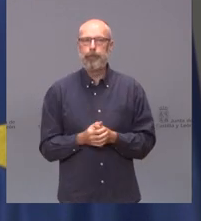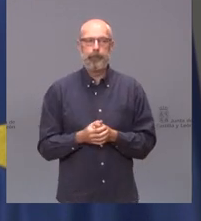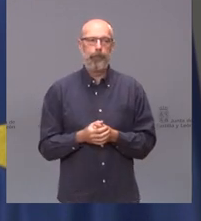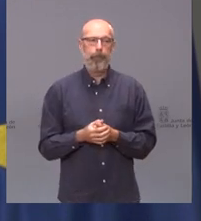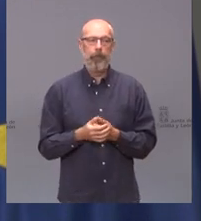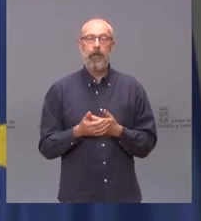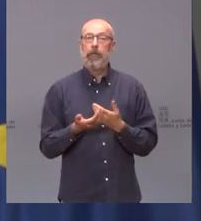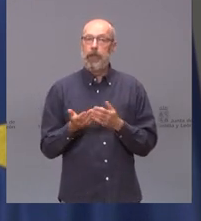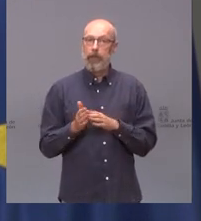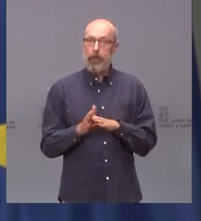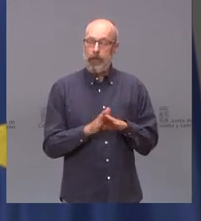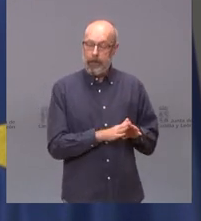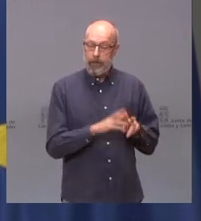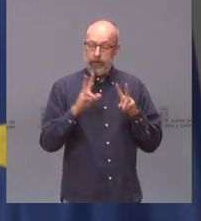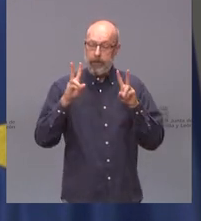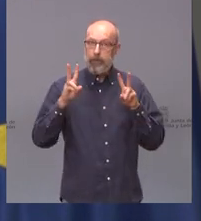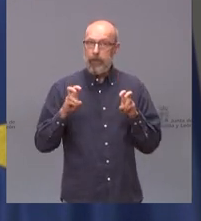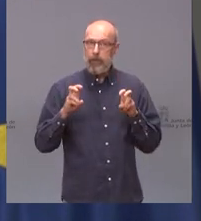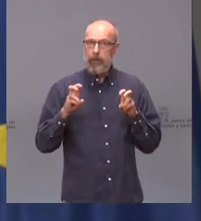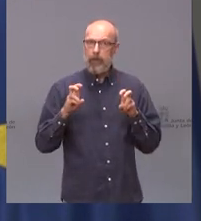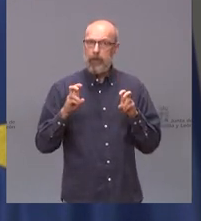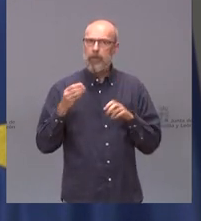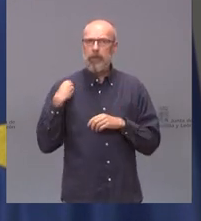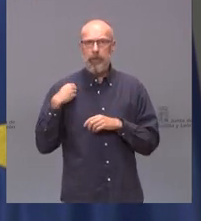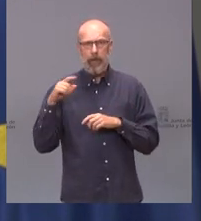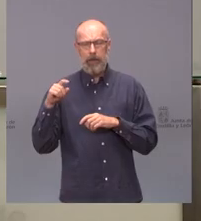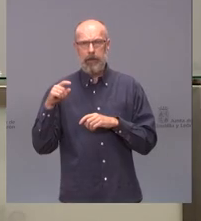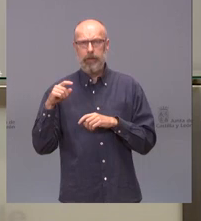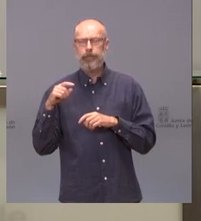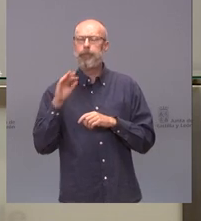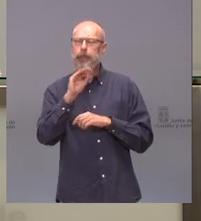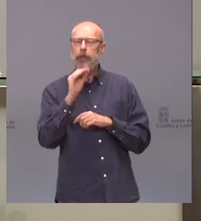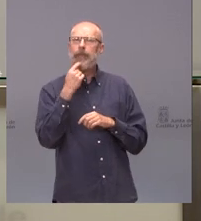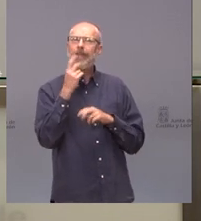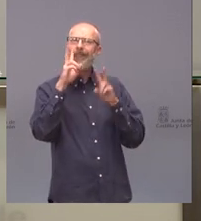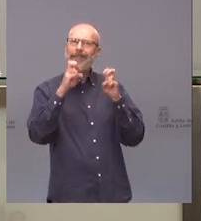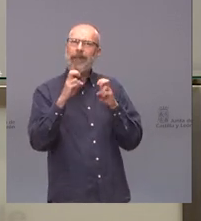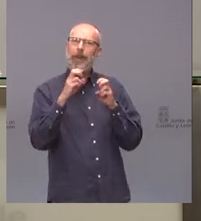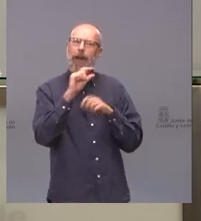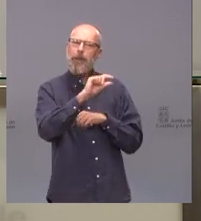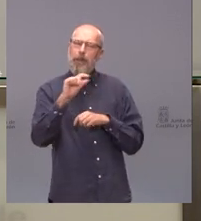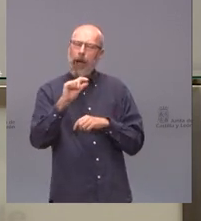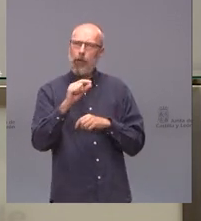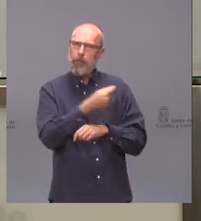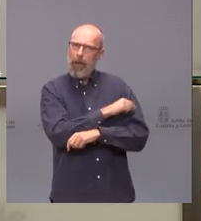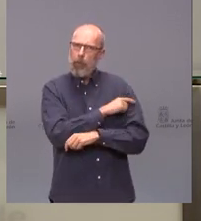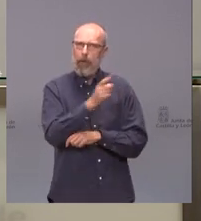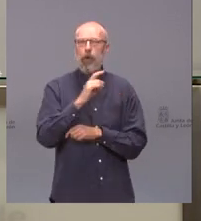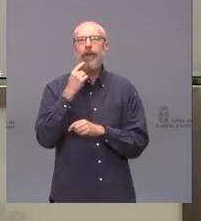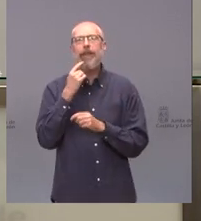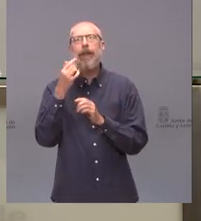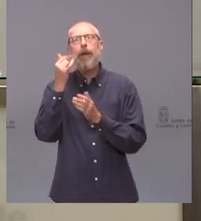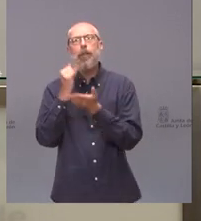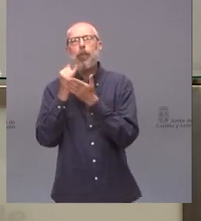Sobre el asunto… Esto no se refiere a las vacunas, sino a un test que piden para lograr ese pasaporte para hacer turismo. Test